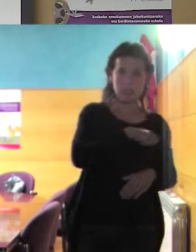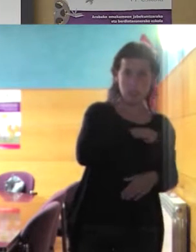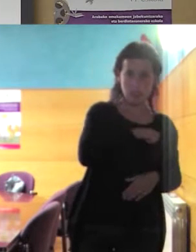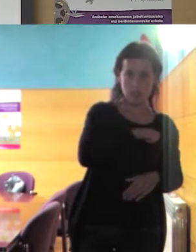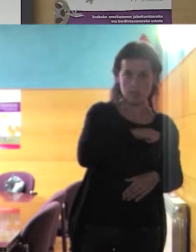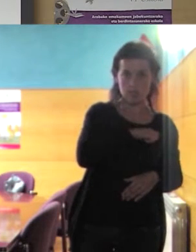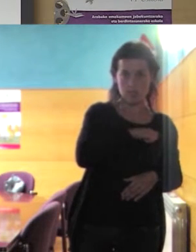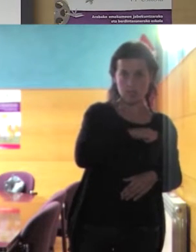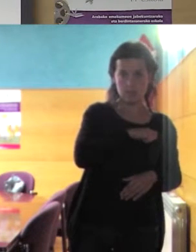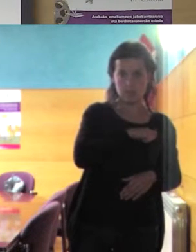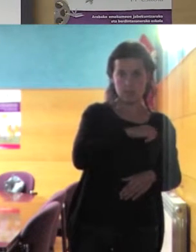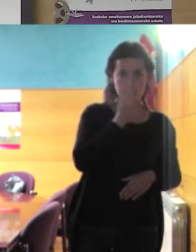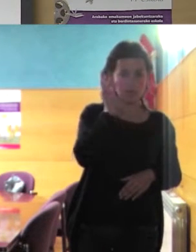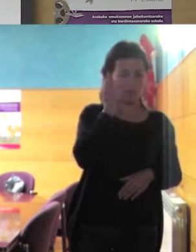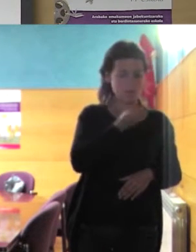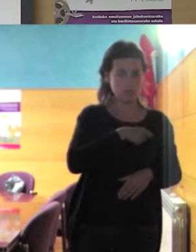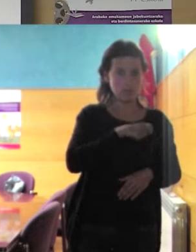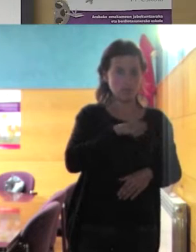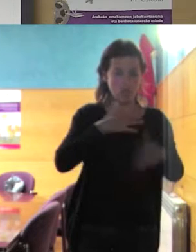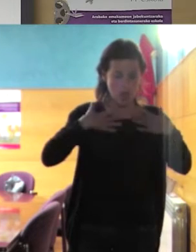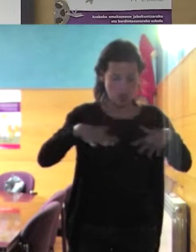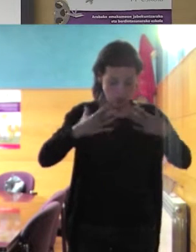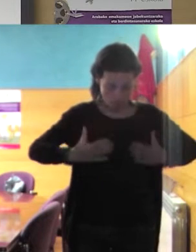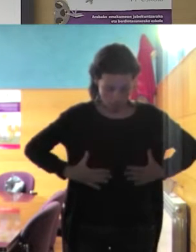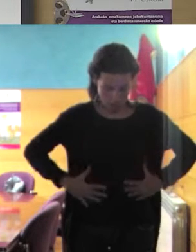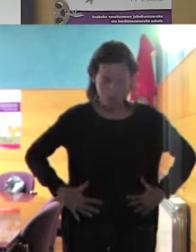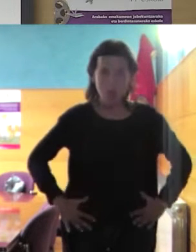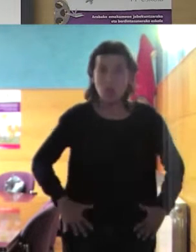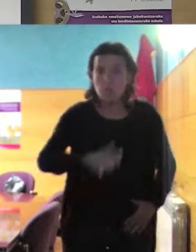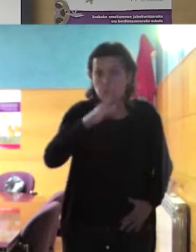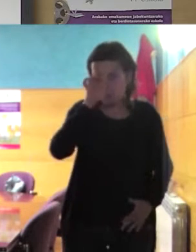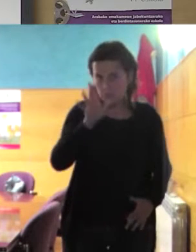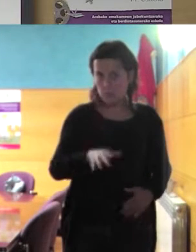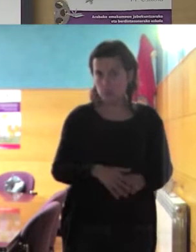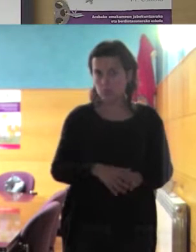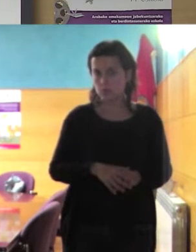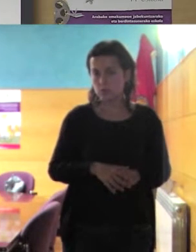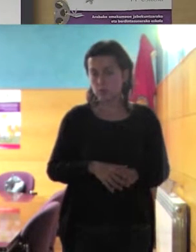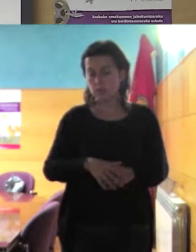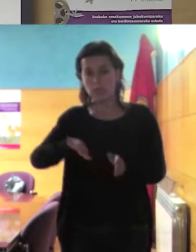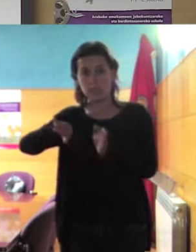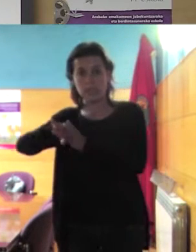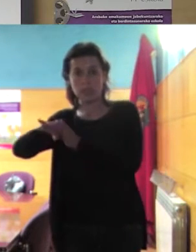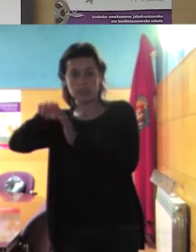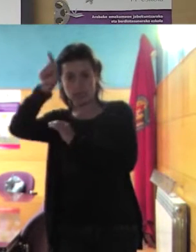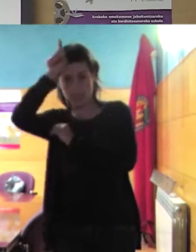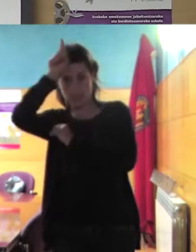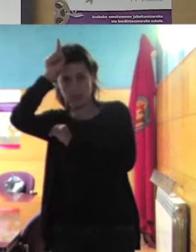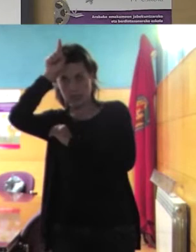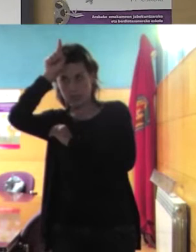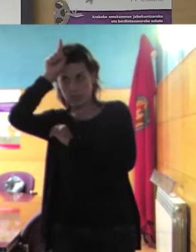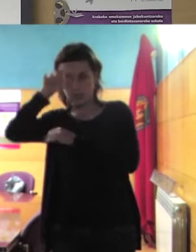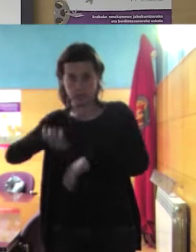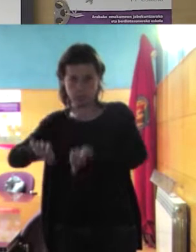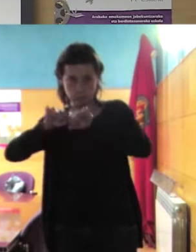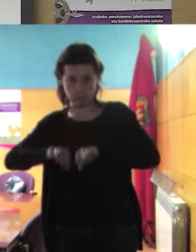¿por qué se pusieron ese día el traje largo? no lo sé la otra es un atleta egipcia que compitió en Río y